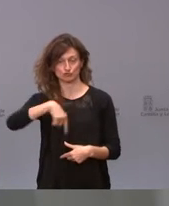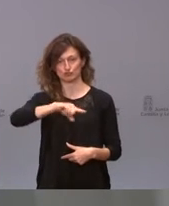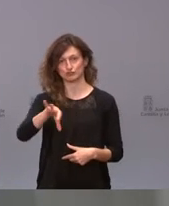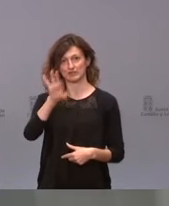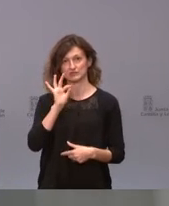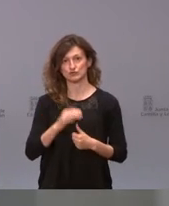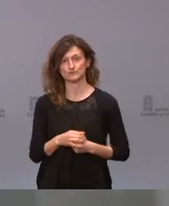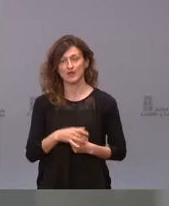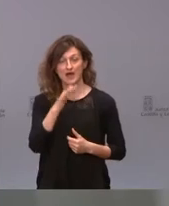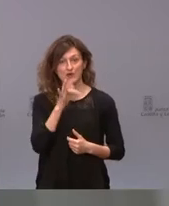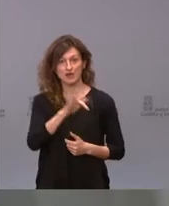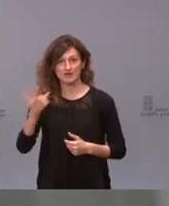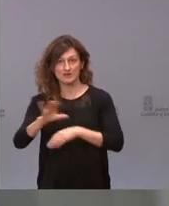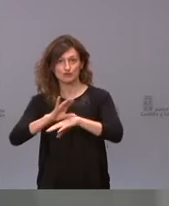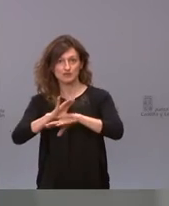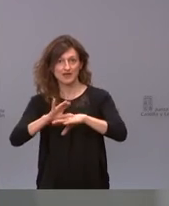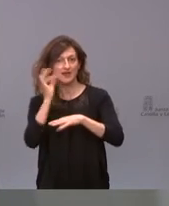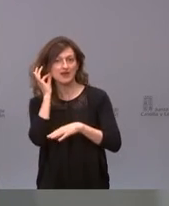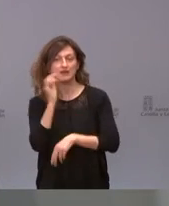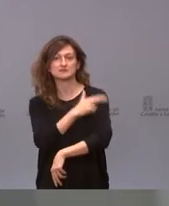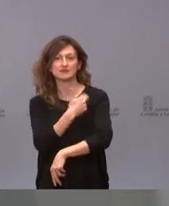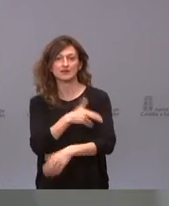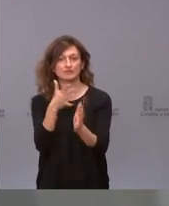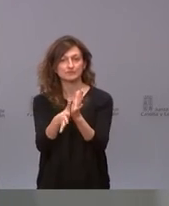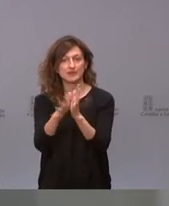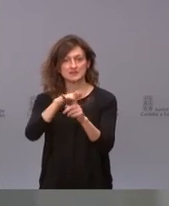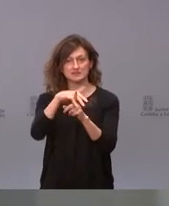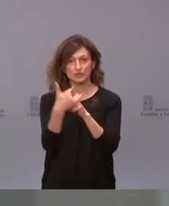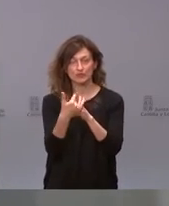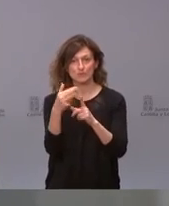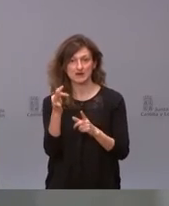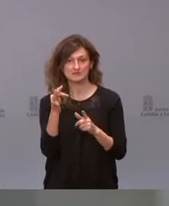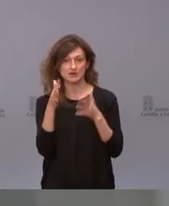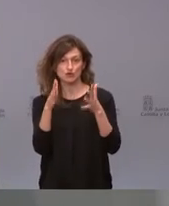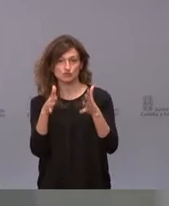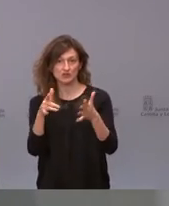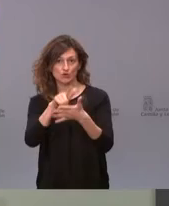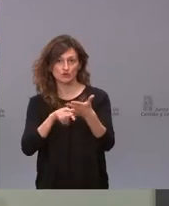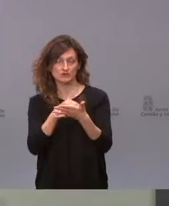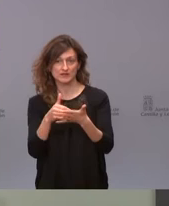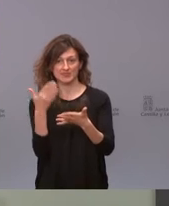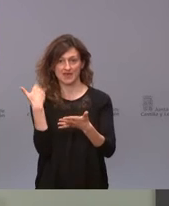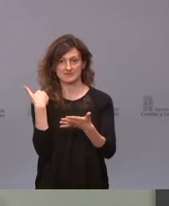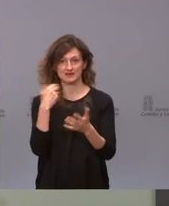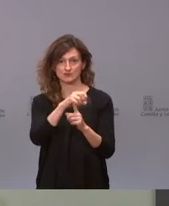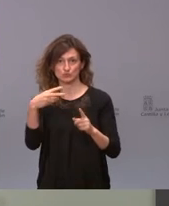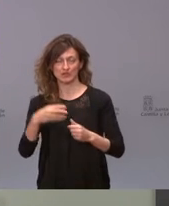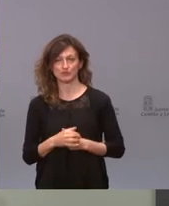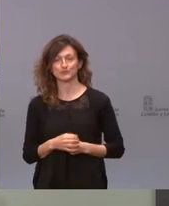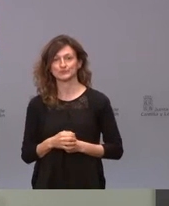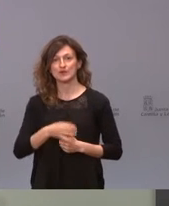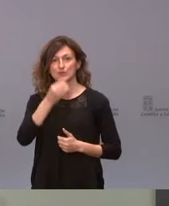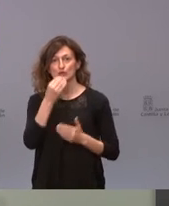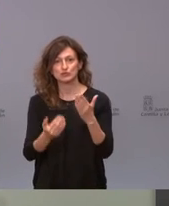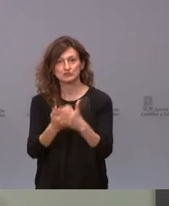Y ahora ya les dejo con la consejera de Sanidad que les explicará cuál es la situación y el resultado del Consejo Interterritorial de ayer. Bueno, buenos días. Yo quiero